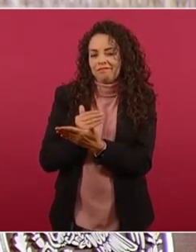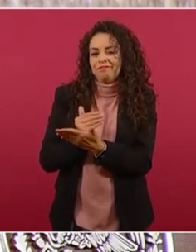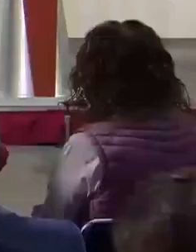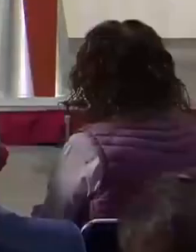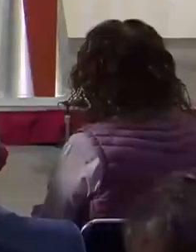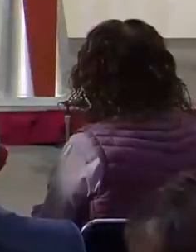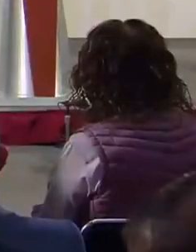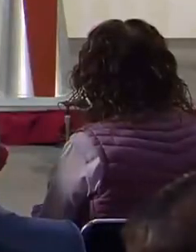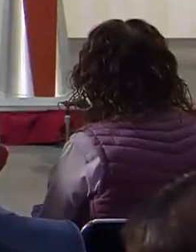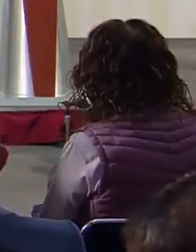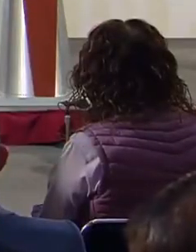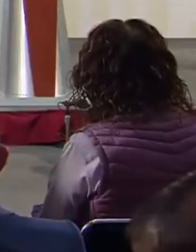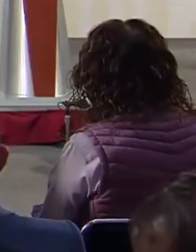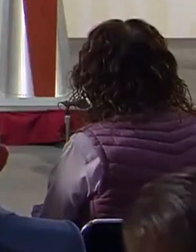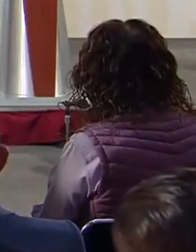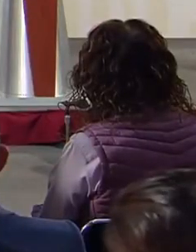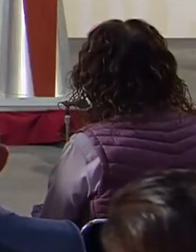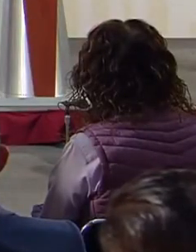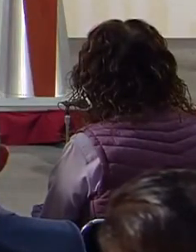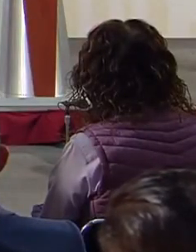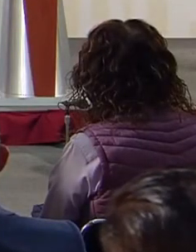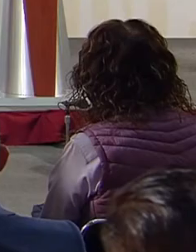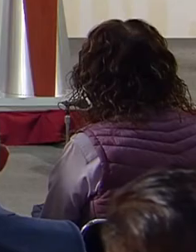razón.